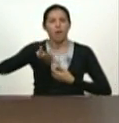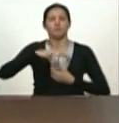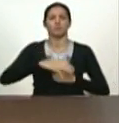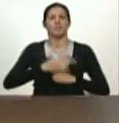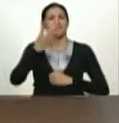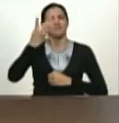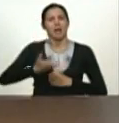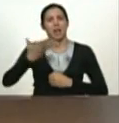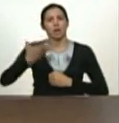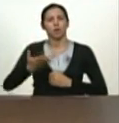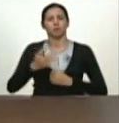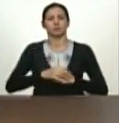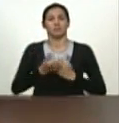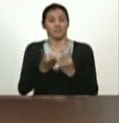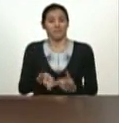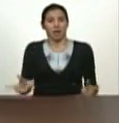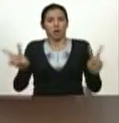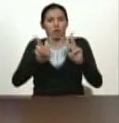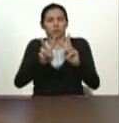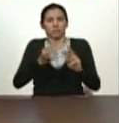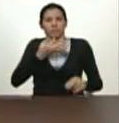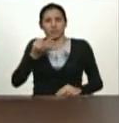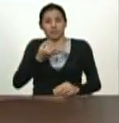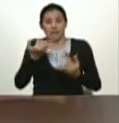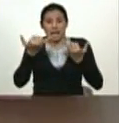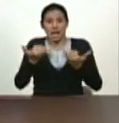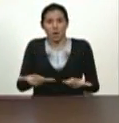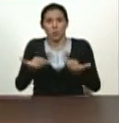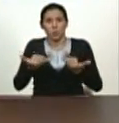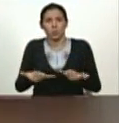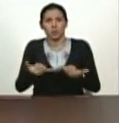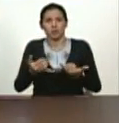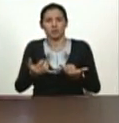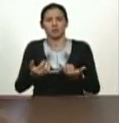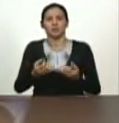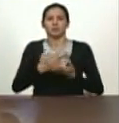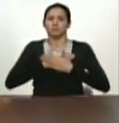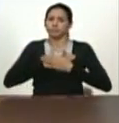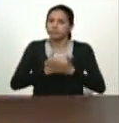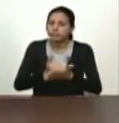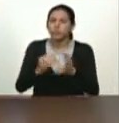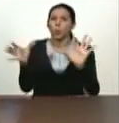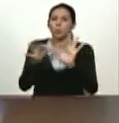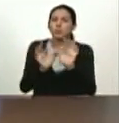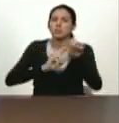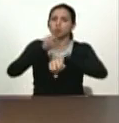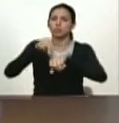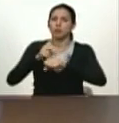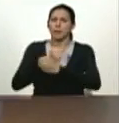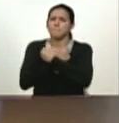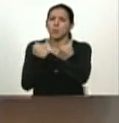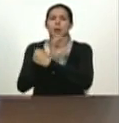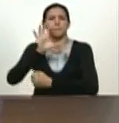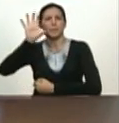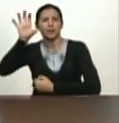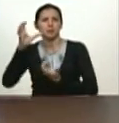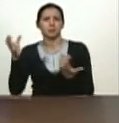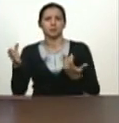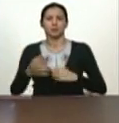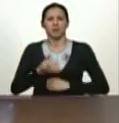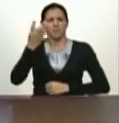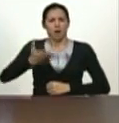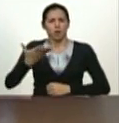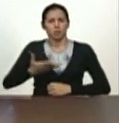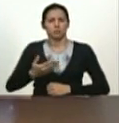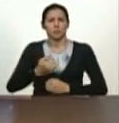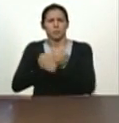valores, en los valores reales, pero para esta época el valor de la solidaridad, de la unión nacional, del patriotismo, el valor del